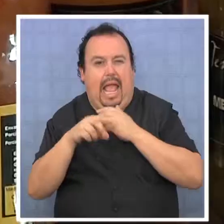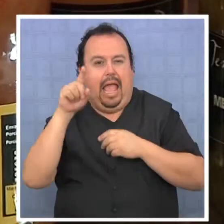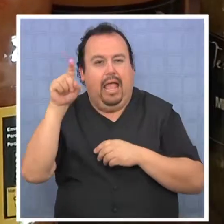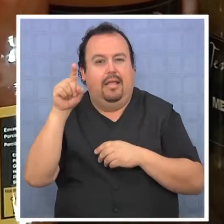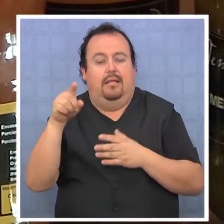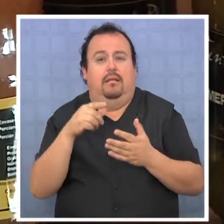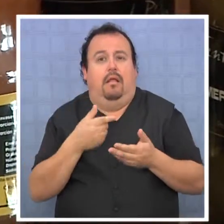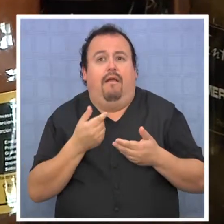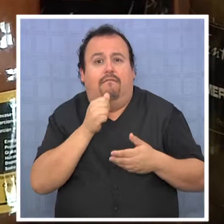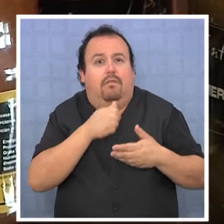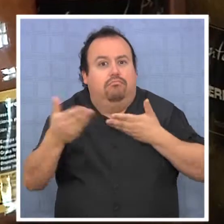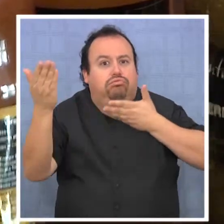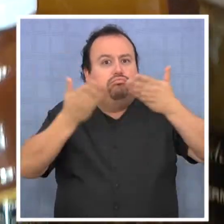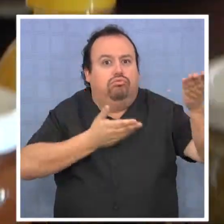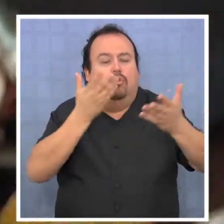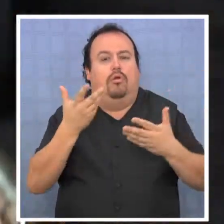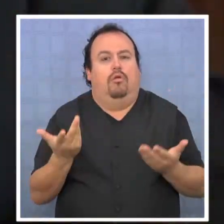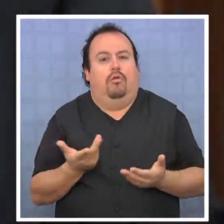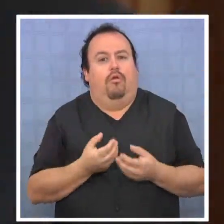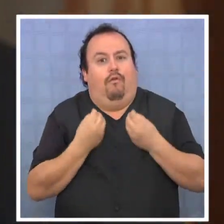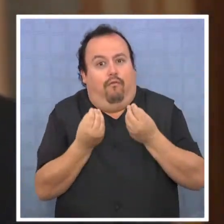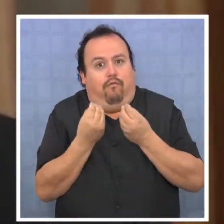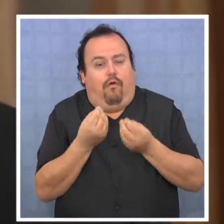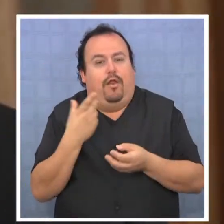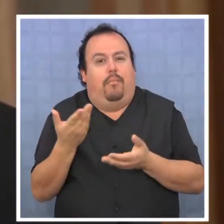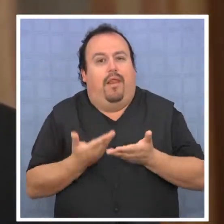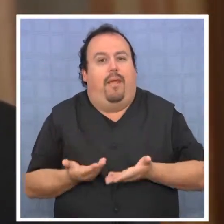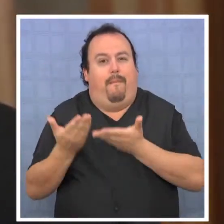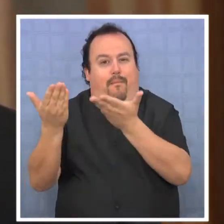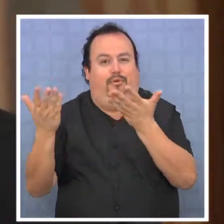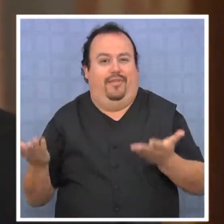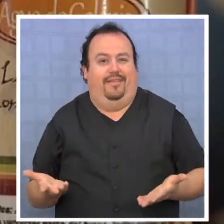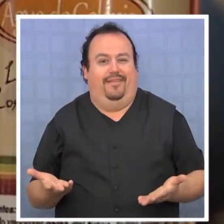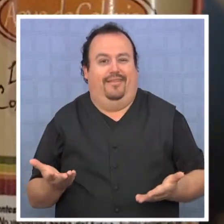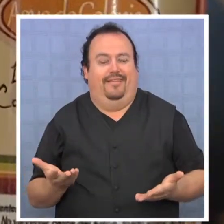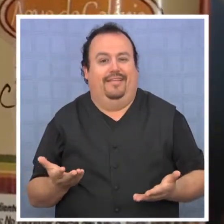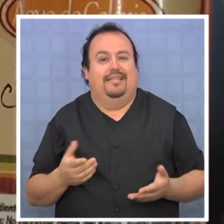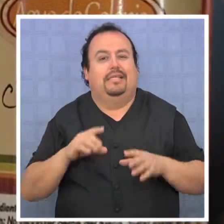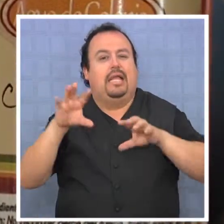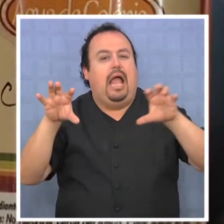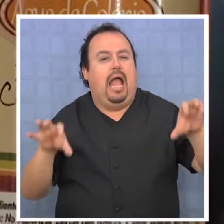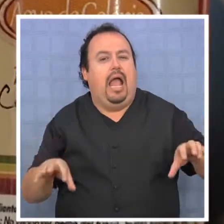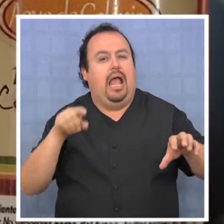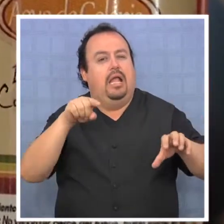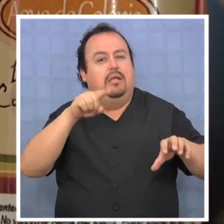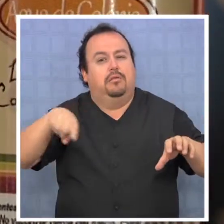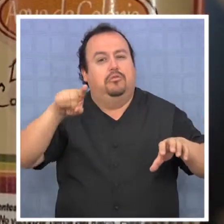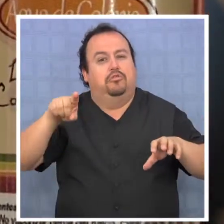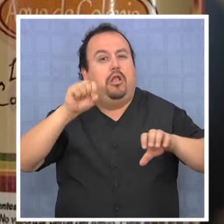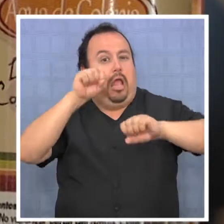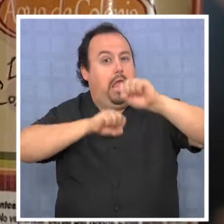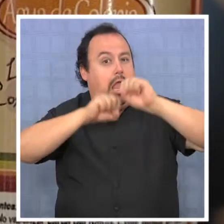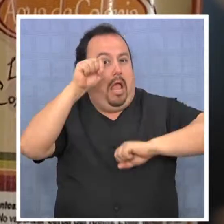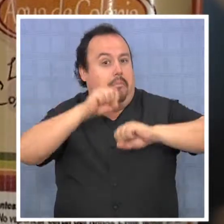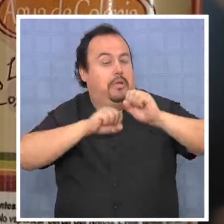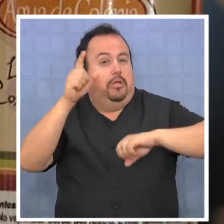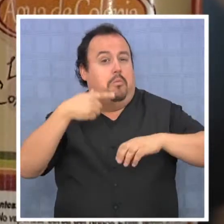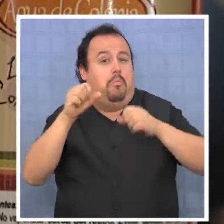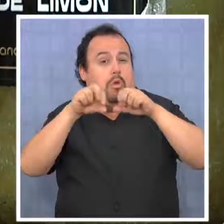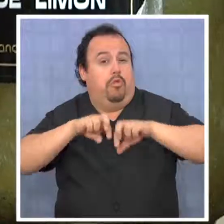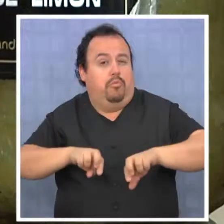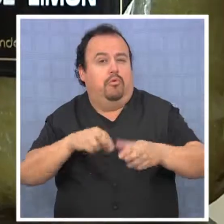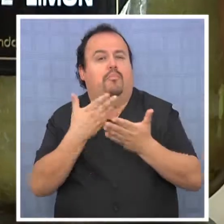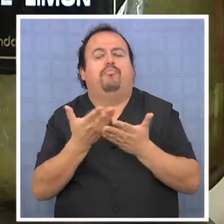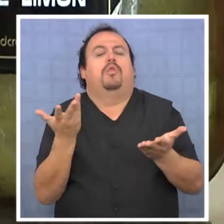se exporta y creemos que es un muy buen producto gourmet de exportación. Las áreas en que los y las empresarias pueden